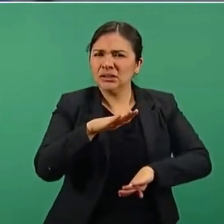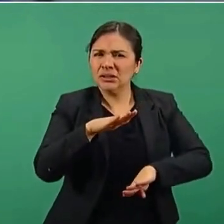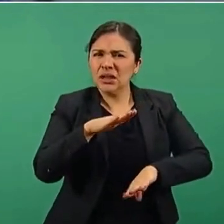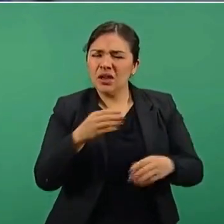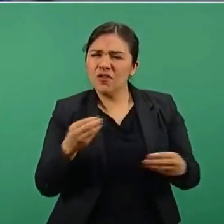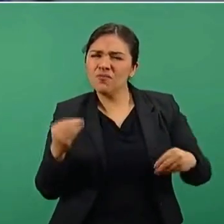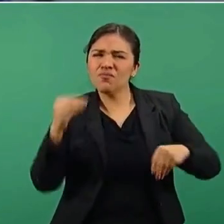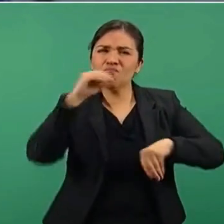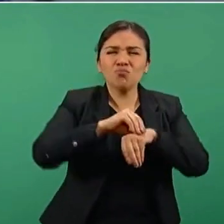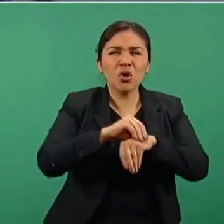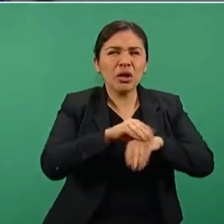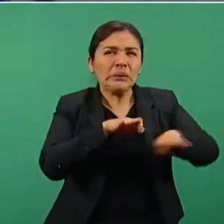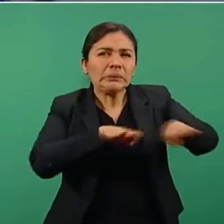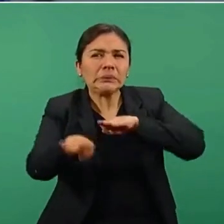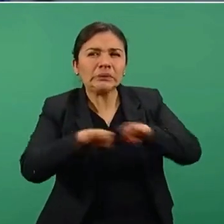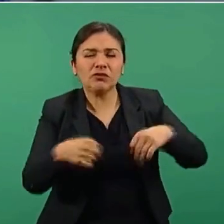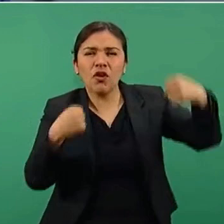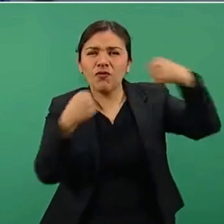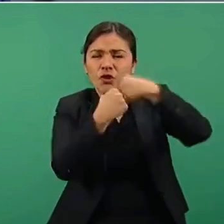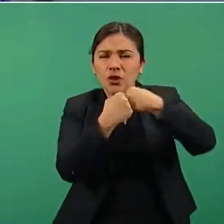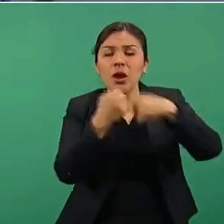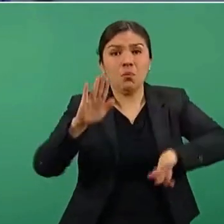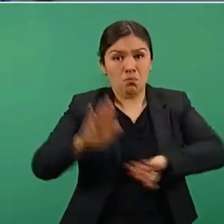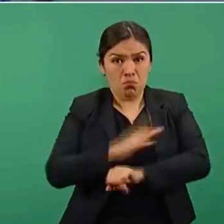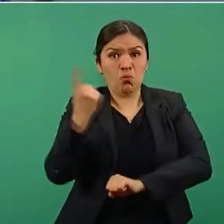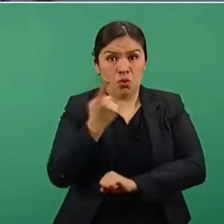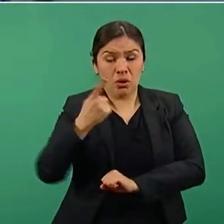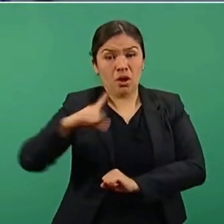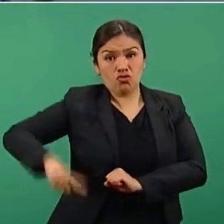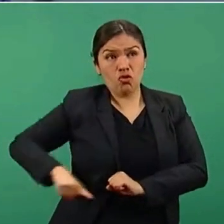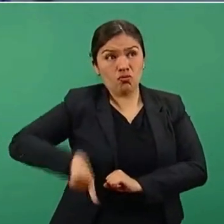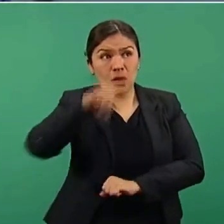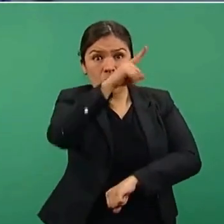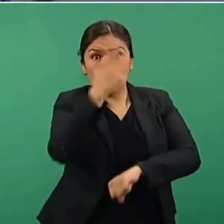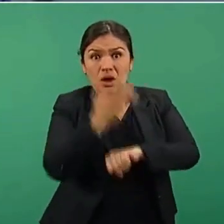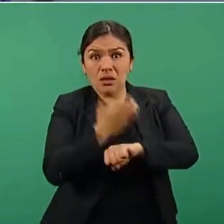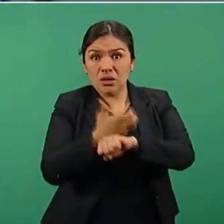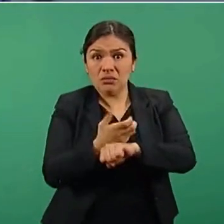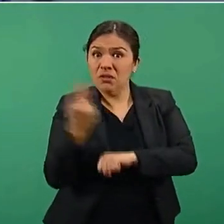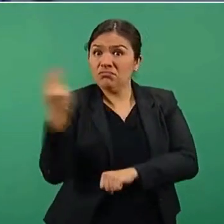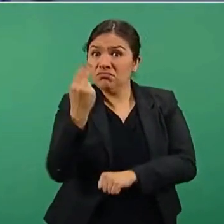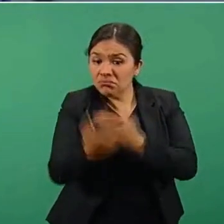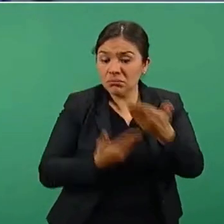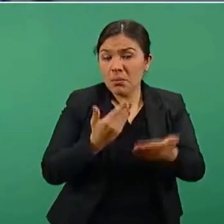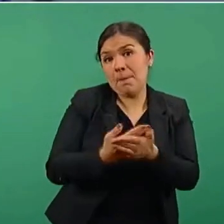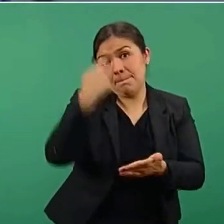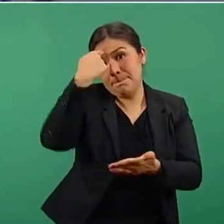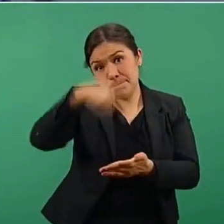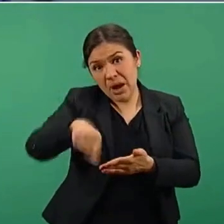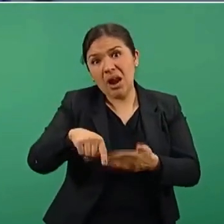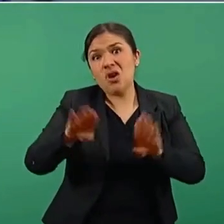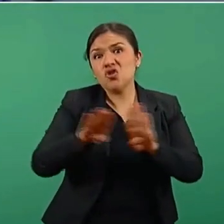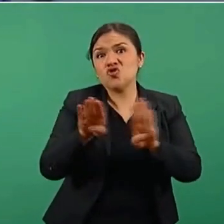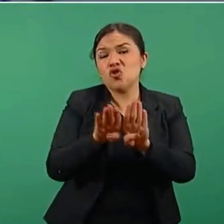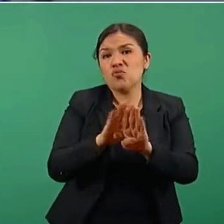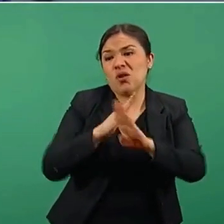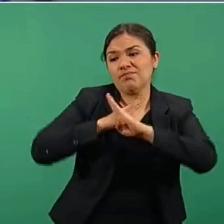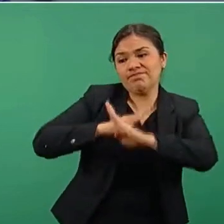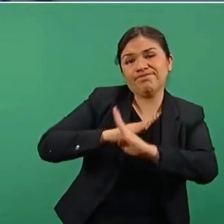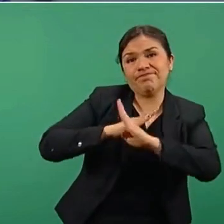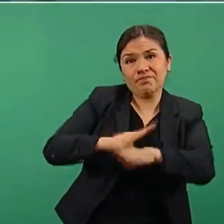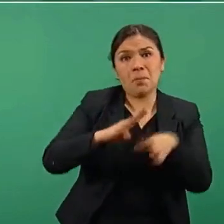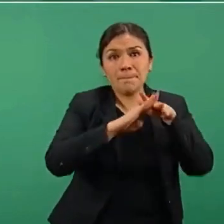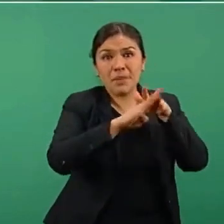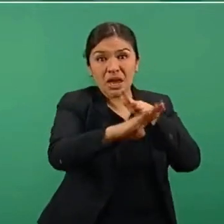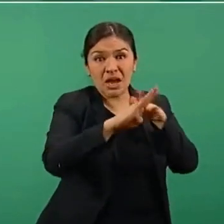la frontera sur se debió a un planteamiento explícito del gobierno de Estados Unidos para hacer una especie de contención migrante en esta